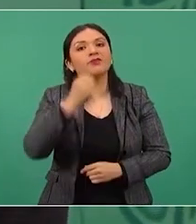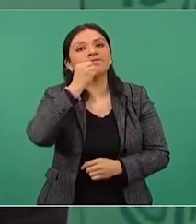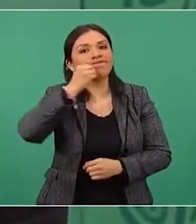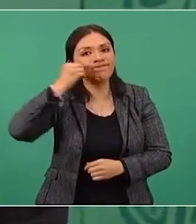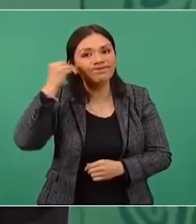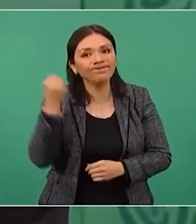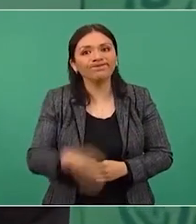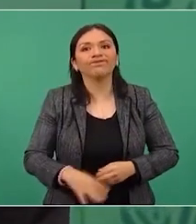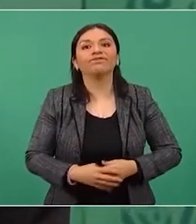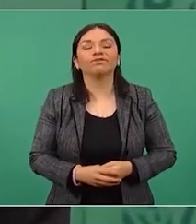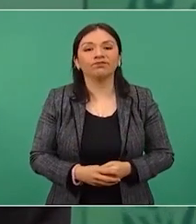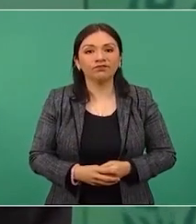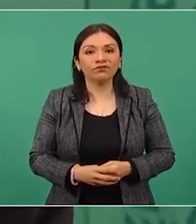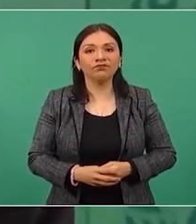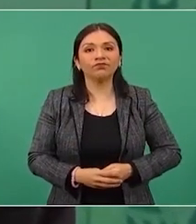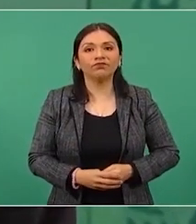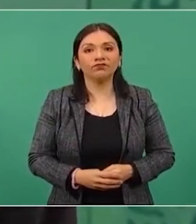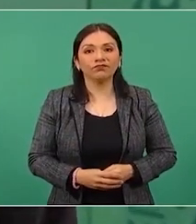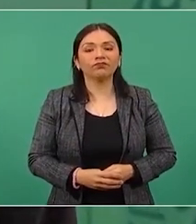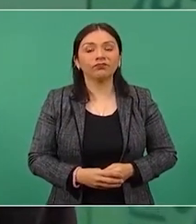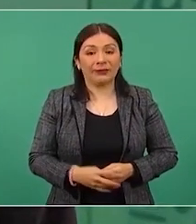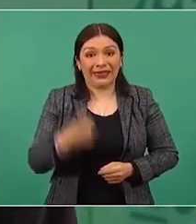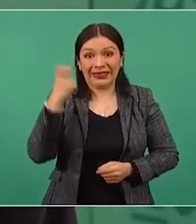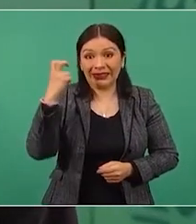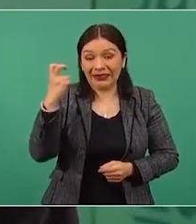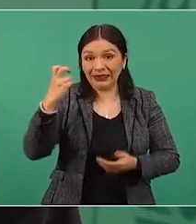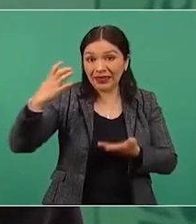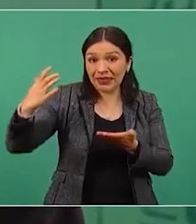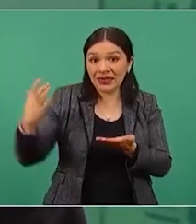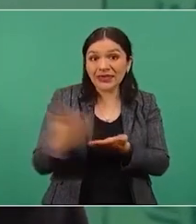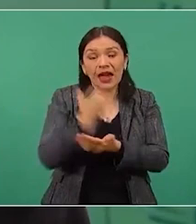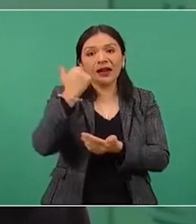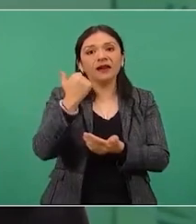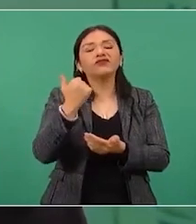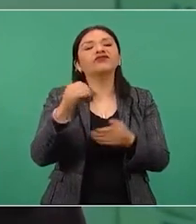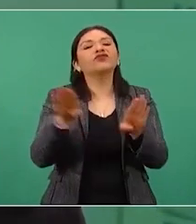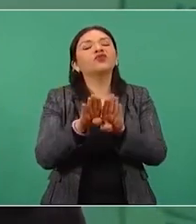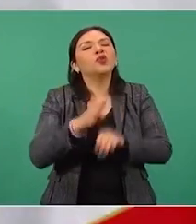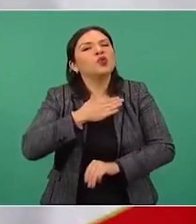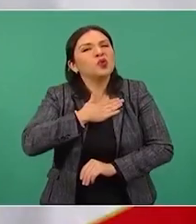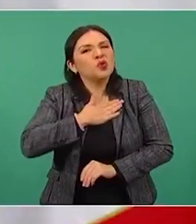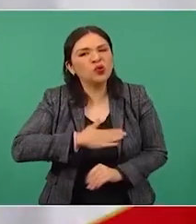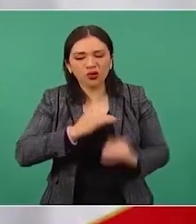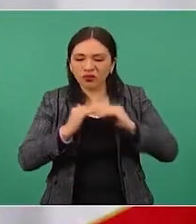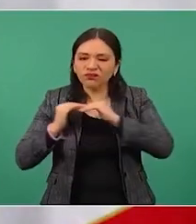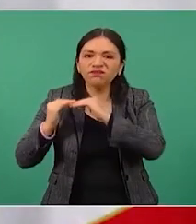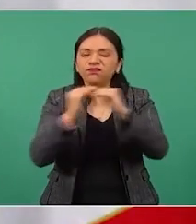Es un triunfo de la democracia.